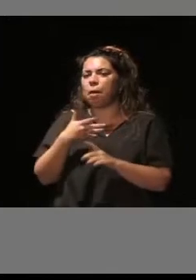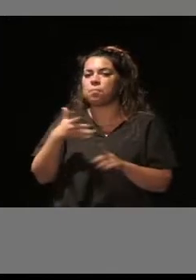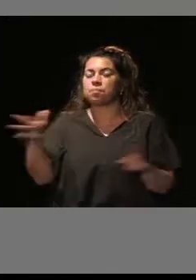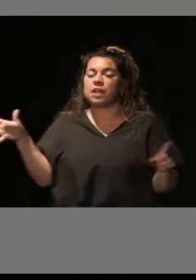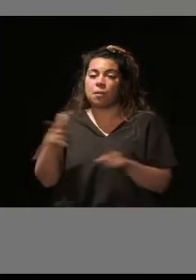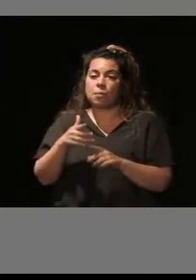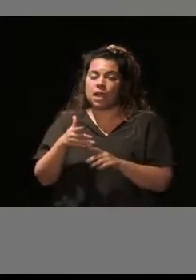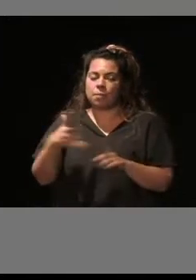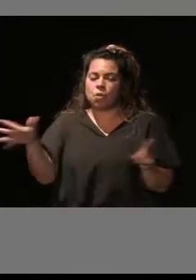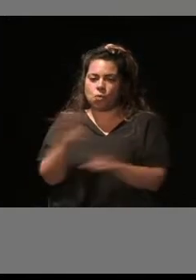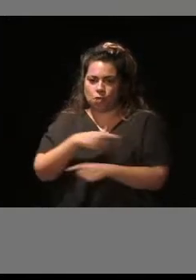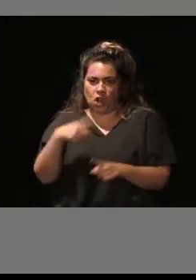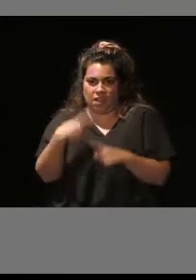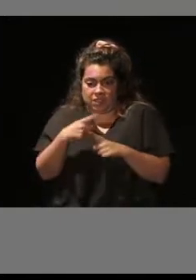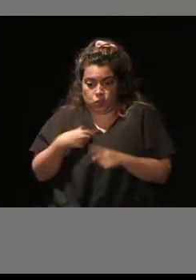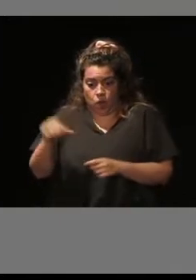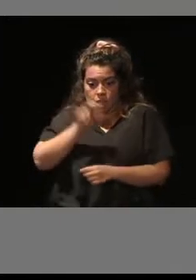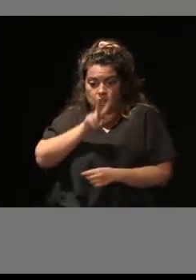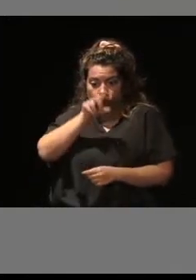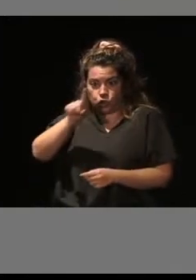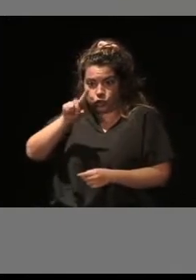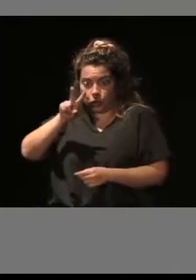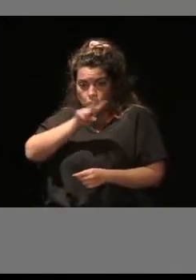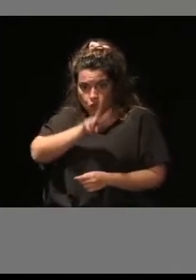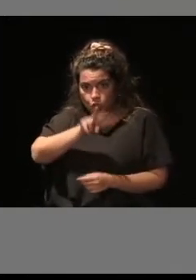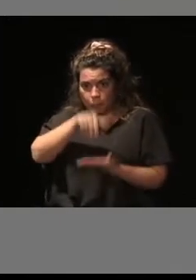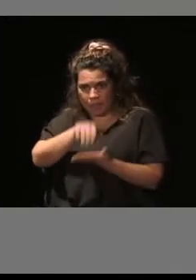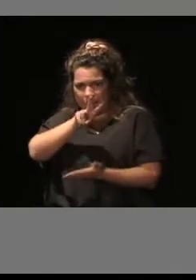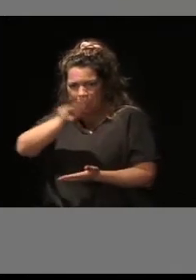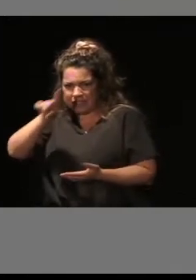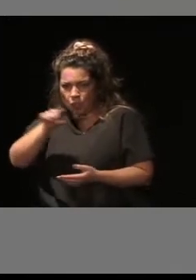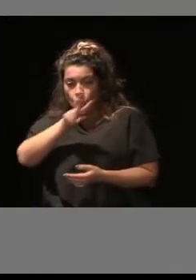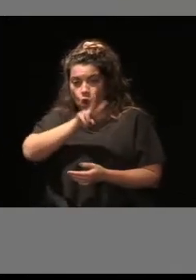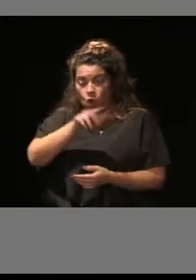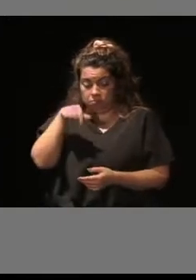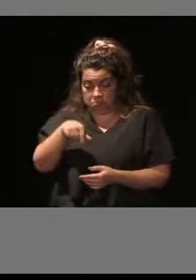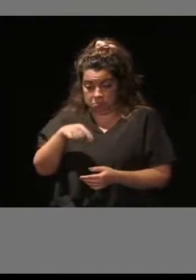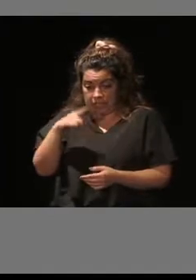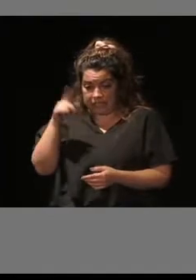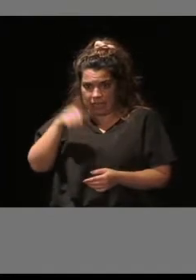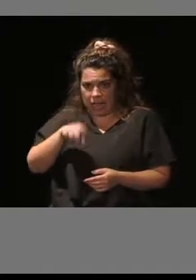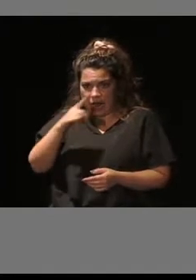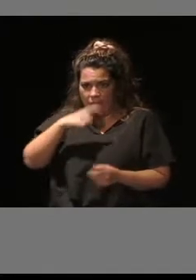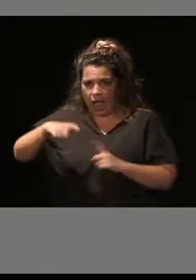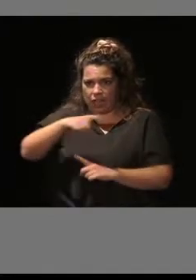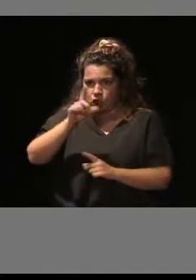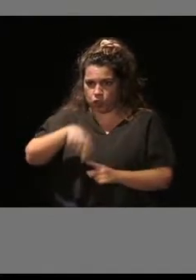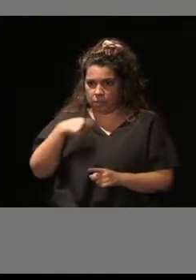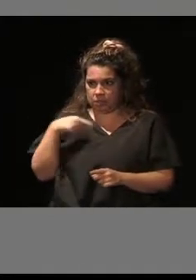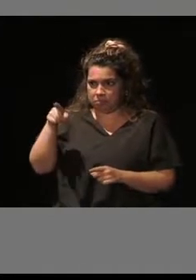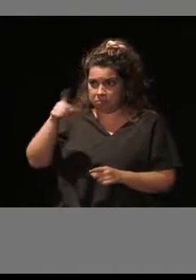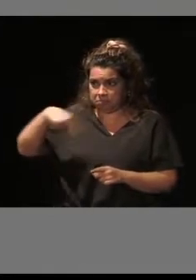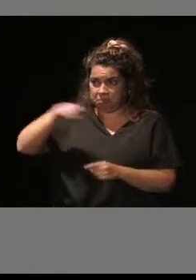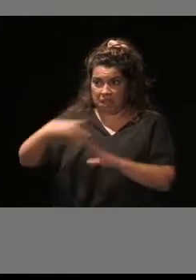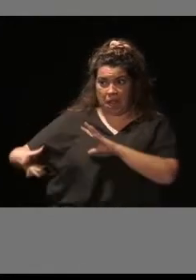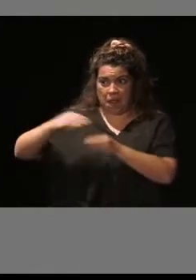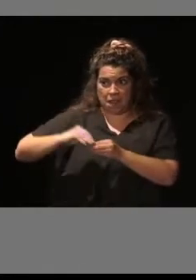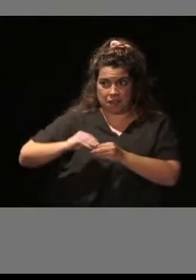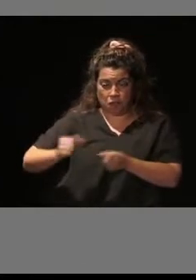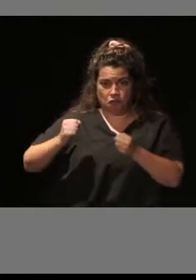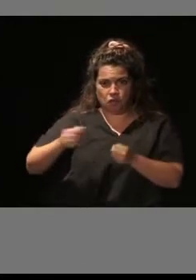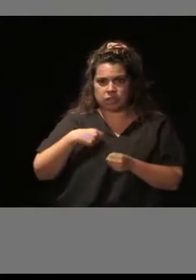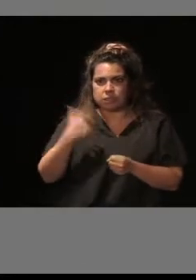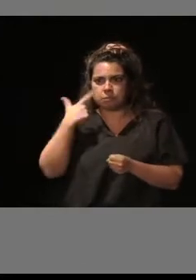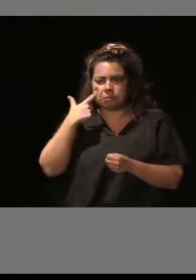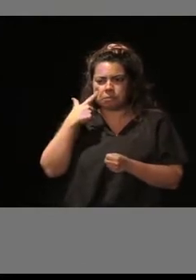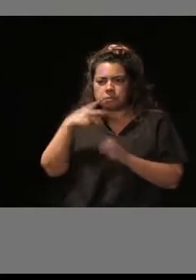durante el 2021 y 2022, ellas adaptaron aún más de lo que nosotras teníamos. Así que no sé si los compañeros pueden poner el vídeo.